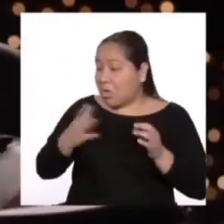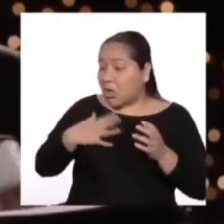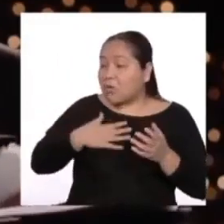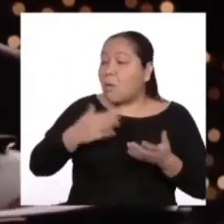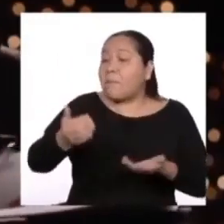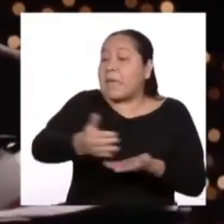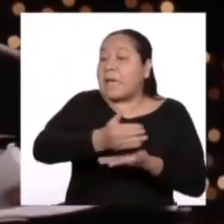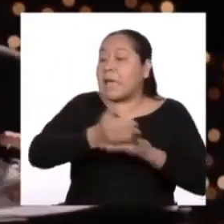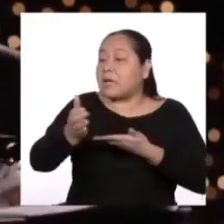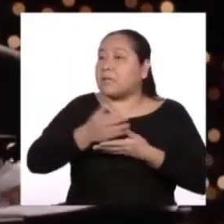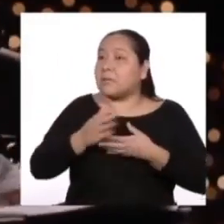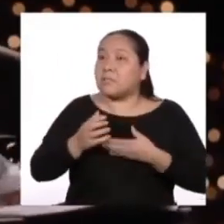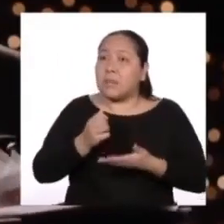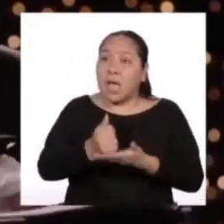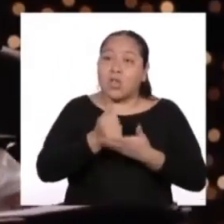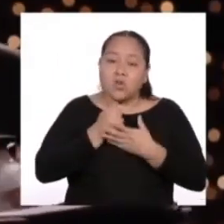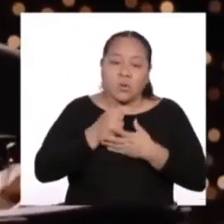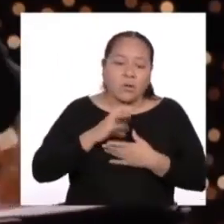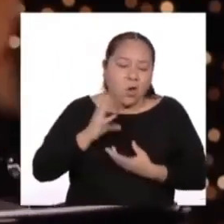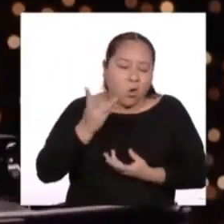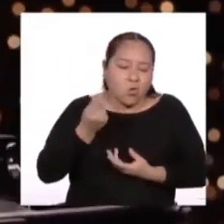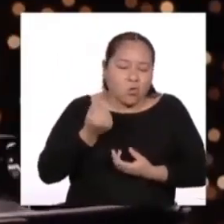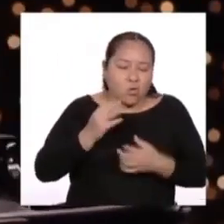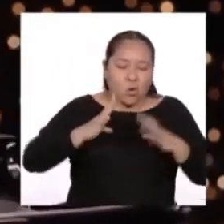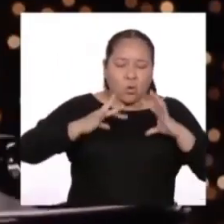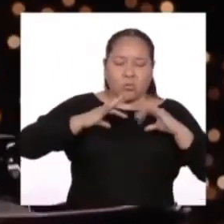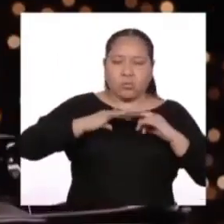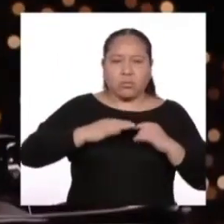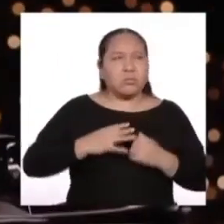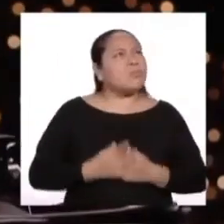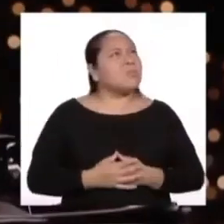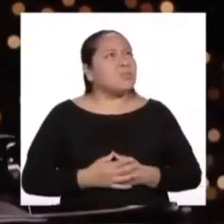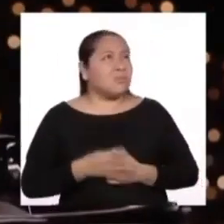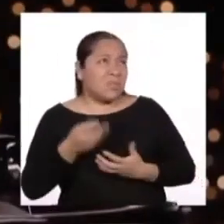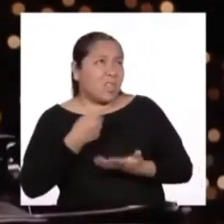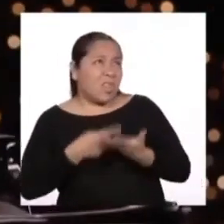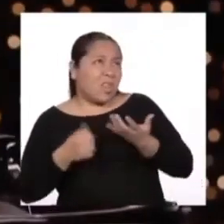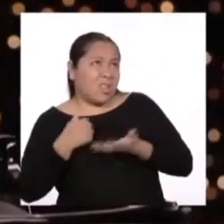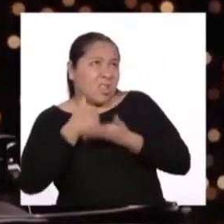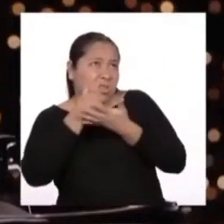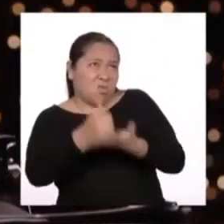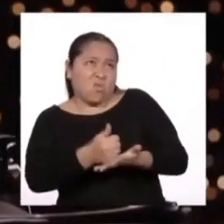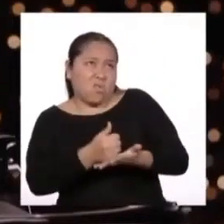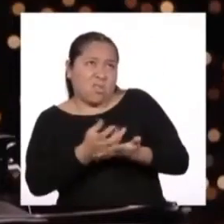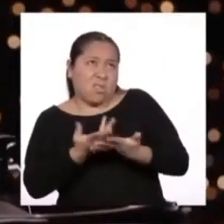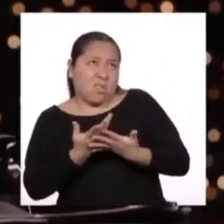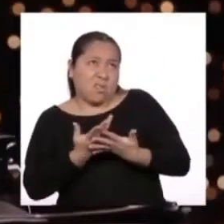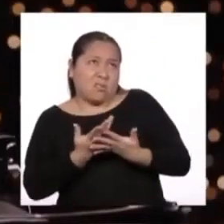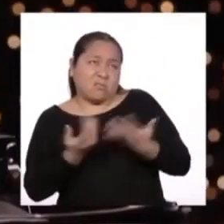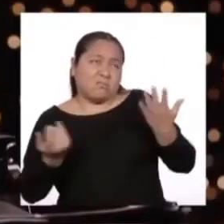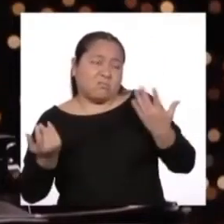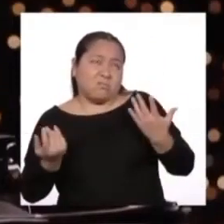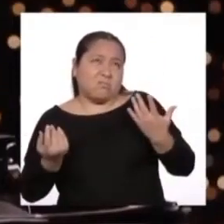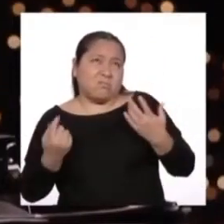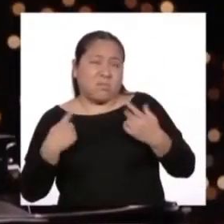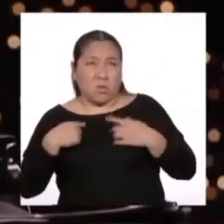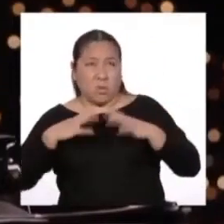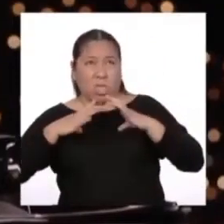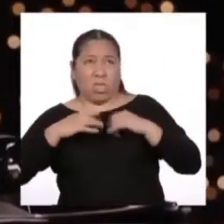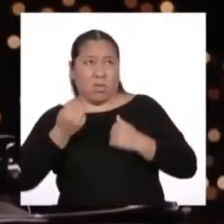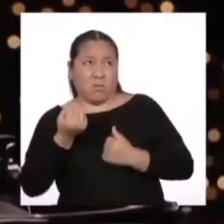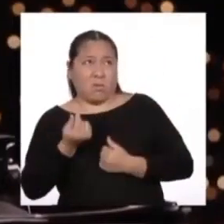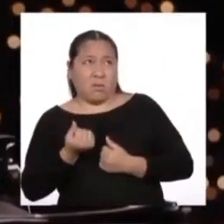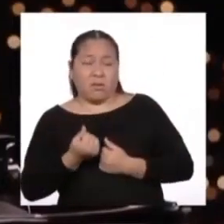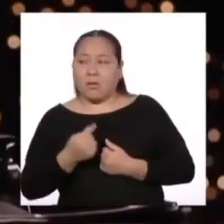poseo. Me sirven para ser rico. ¿Y de qué te sirve ser rico? Para comprar más estrellas cuando alguien las descubre. Las